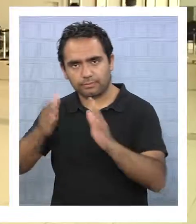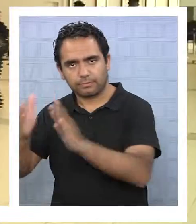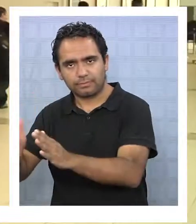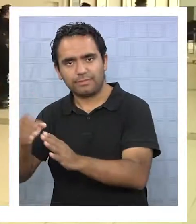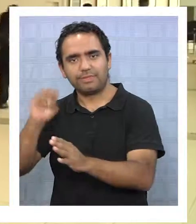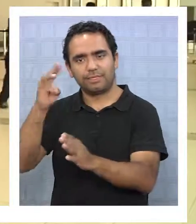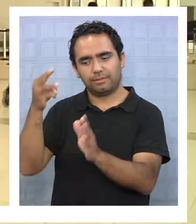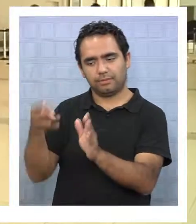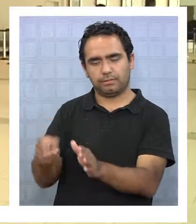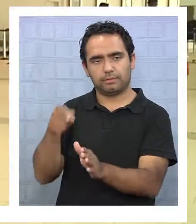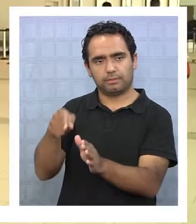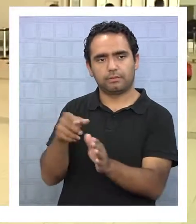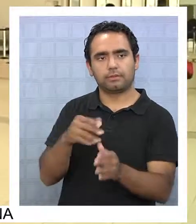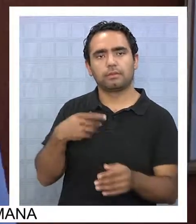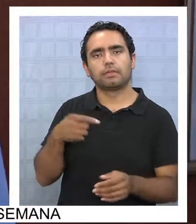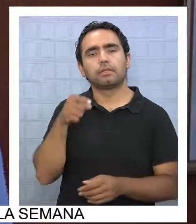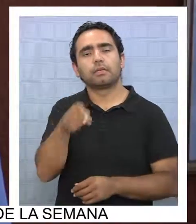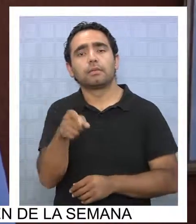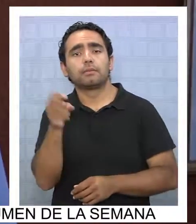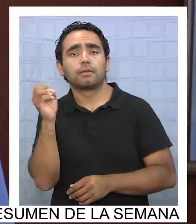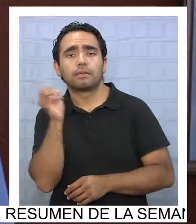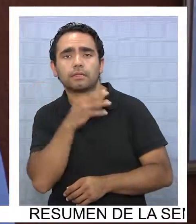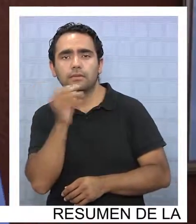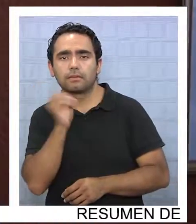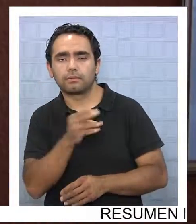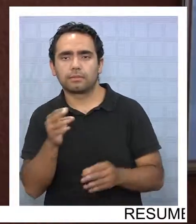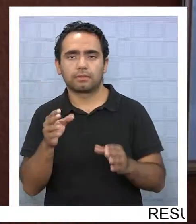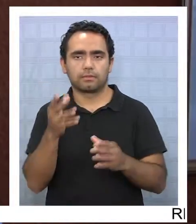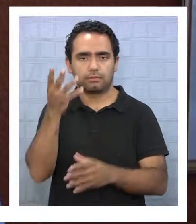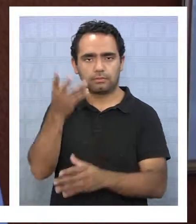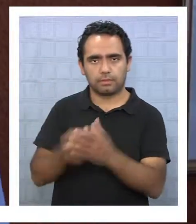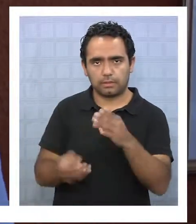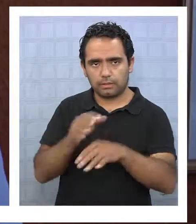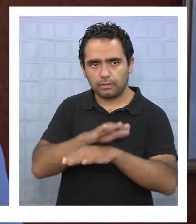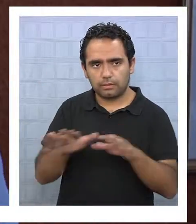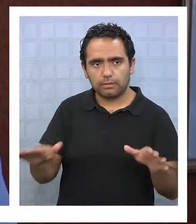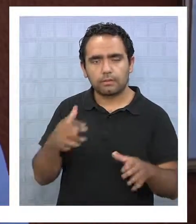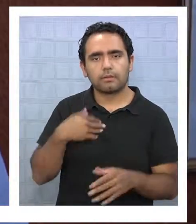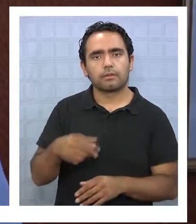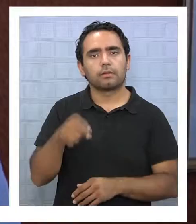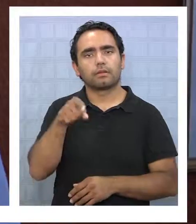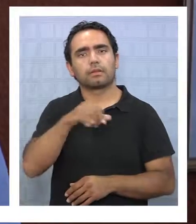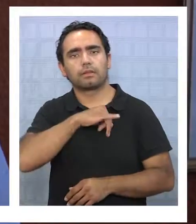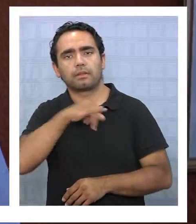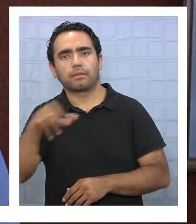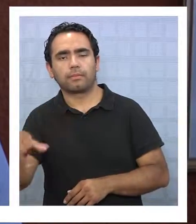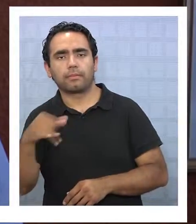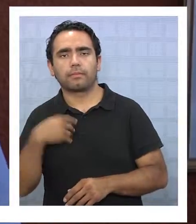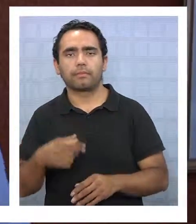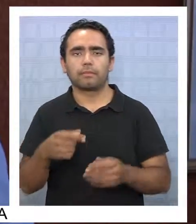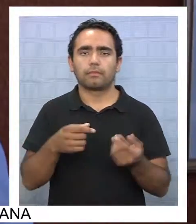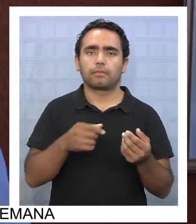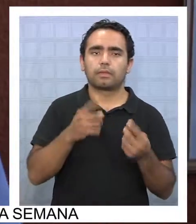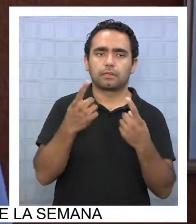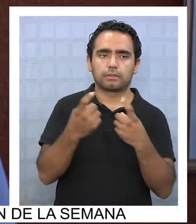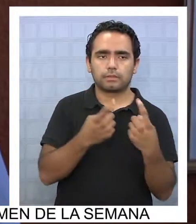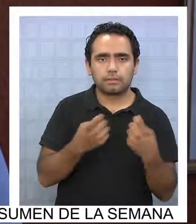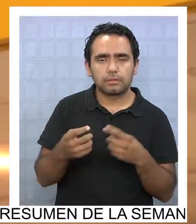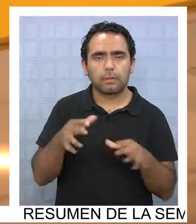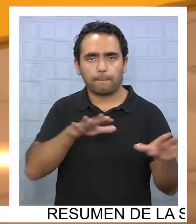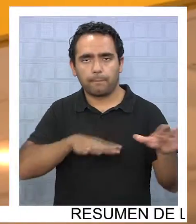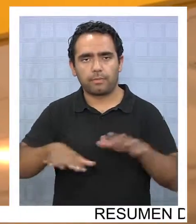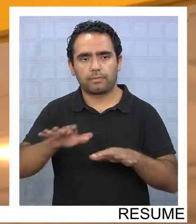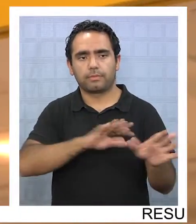porque lo tenemos que hacer así para que terminar antes de que se realice la operación semilla, es donde vienen los cargueros y donde necesitan todo el área de movimiento